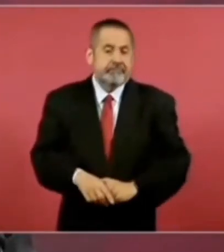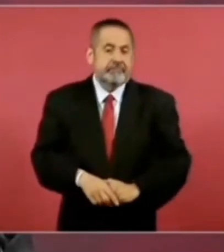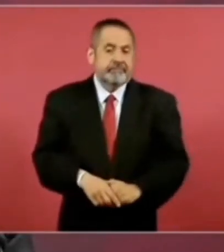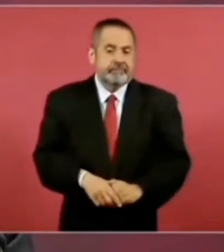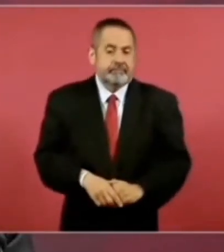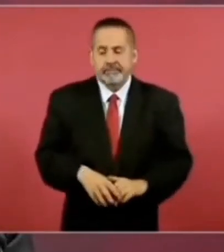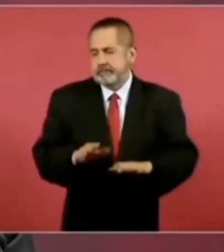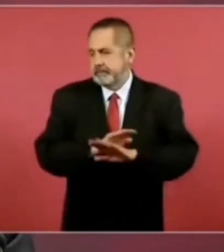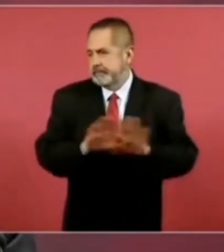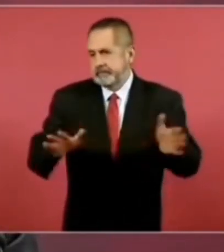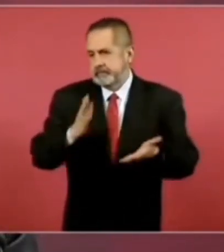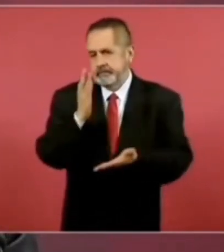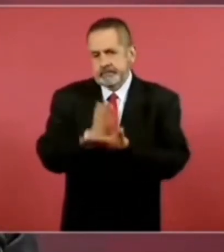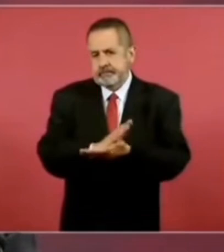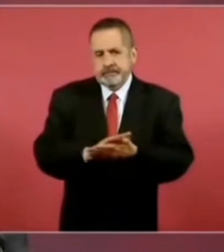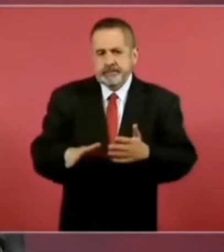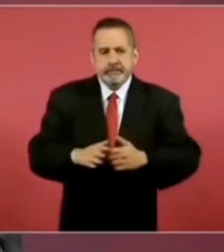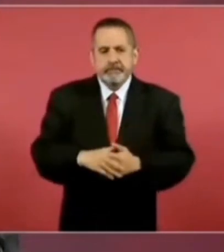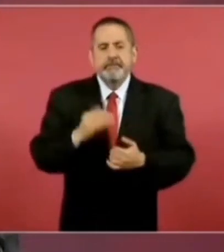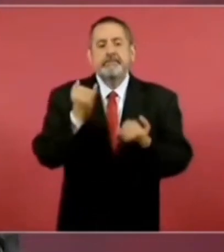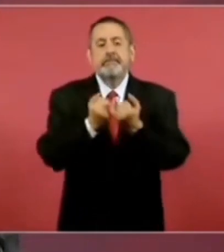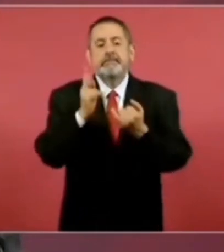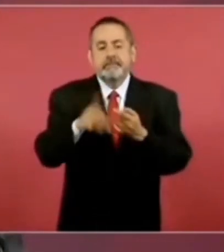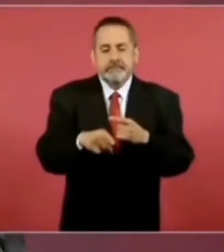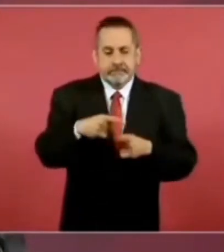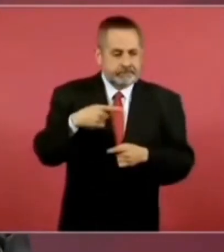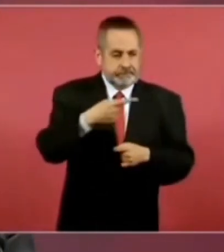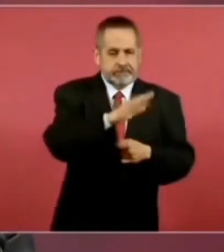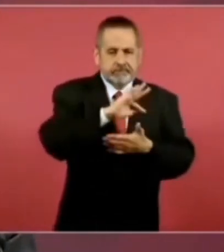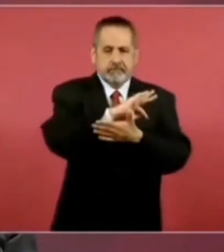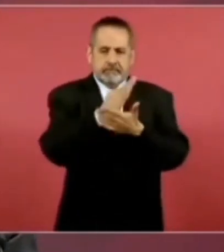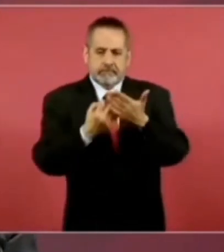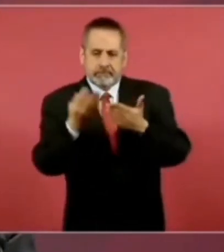Ya no, es como lo de los factureros.